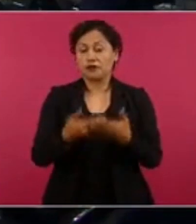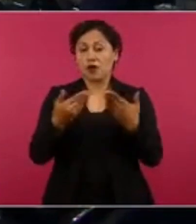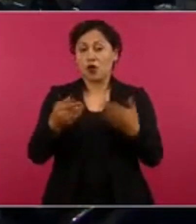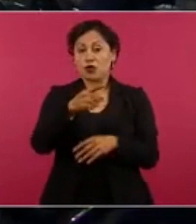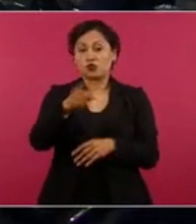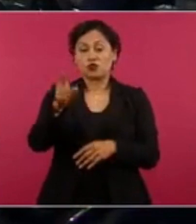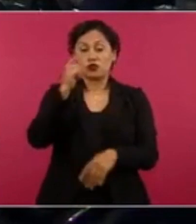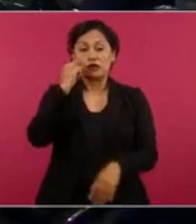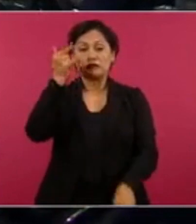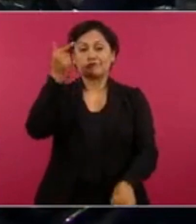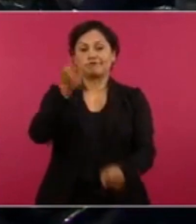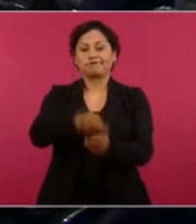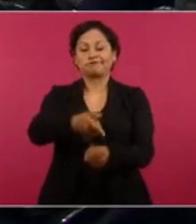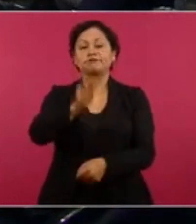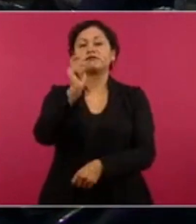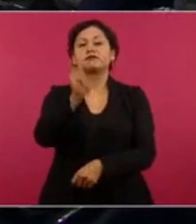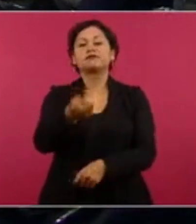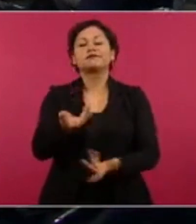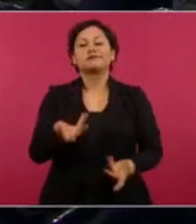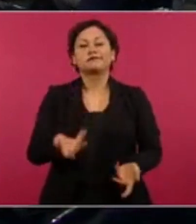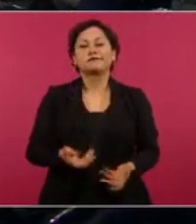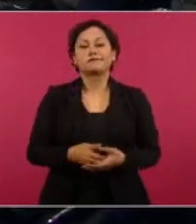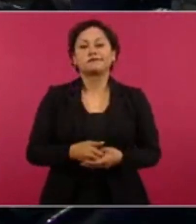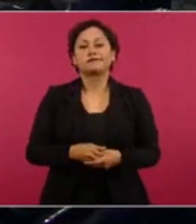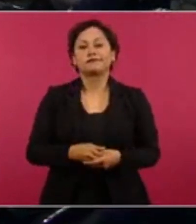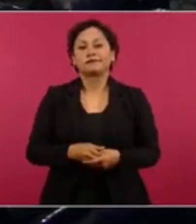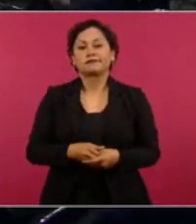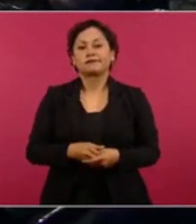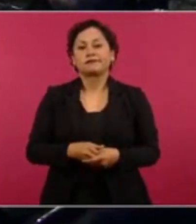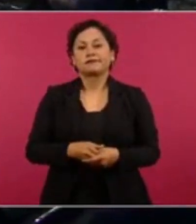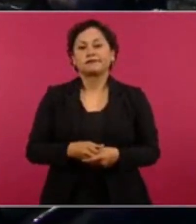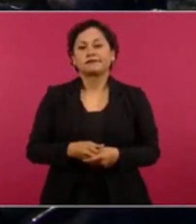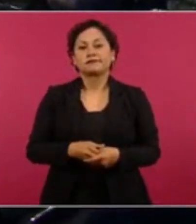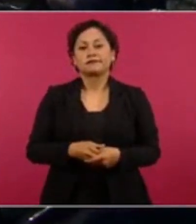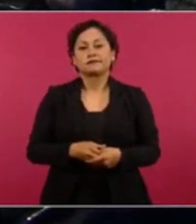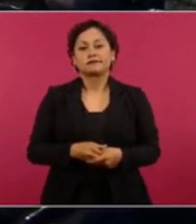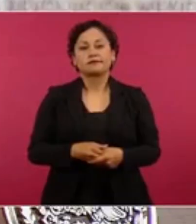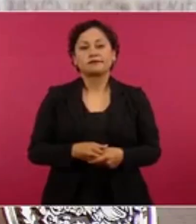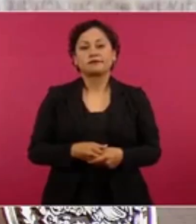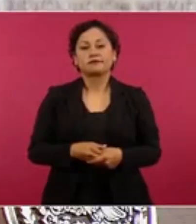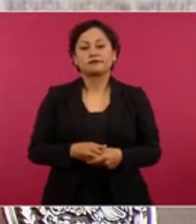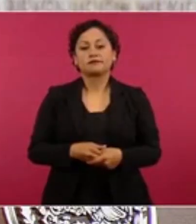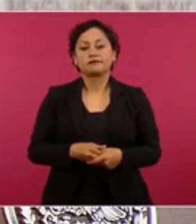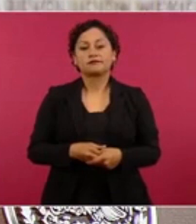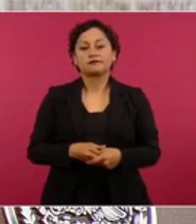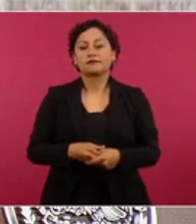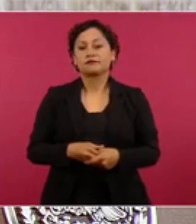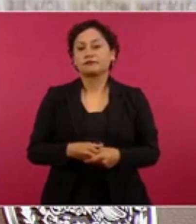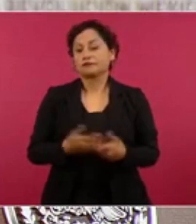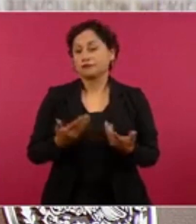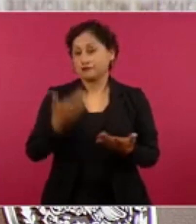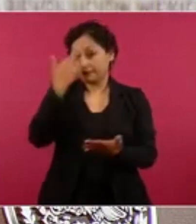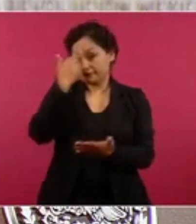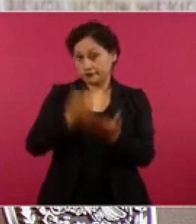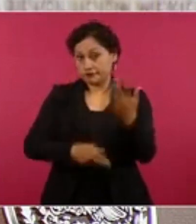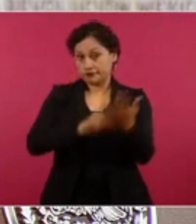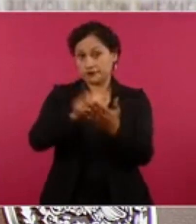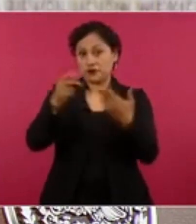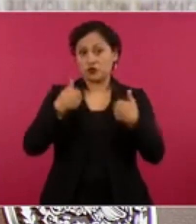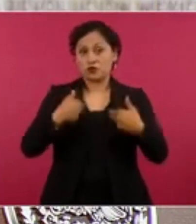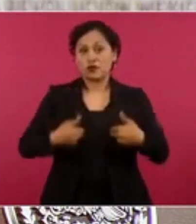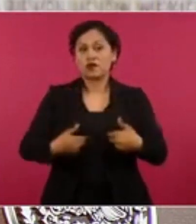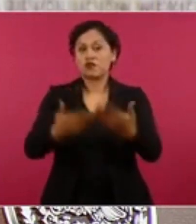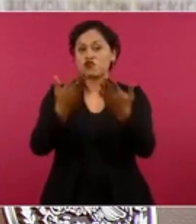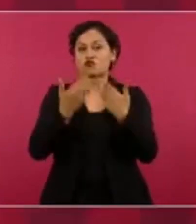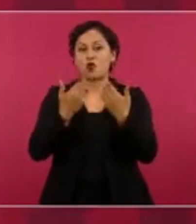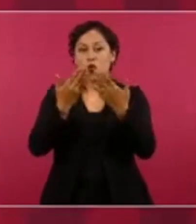que no hay violaciones a derechos humanos, no hay